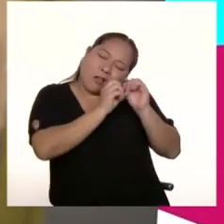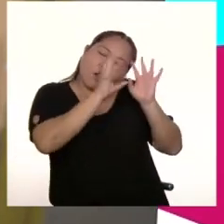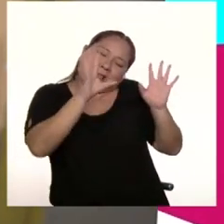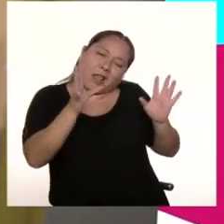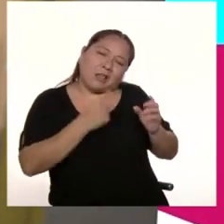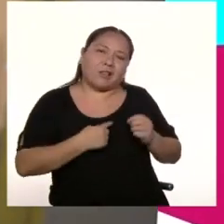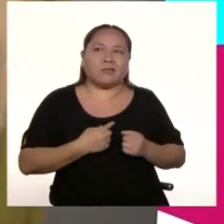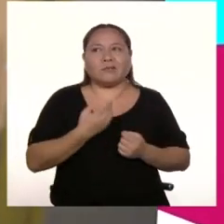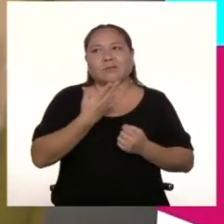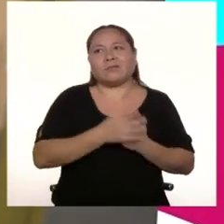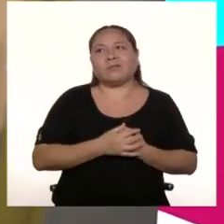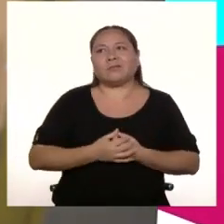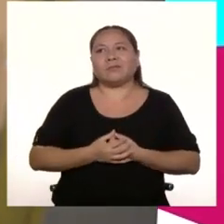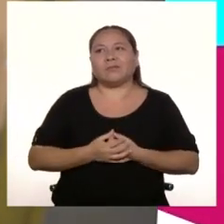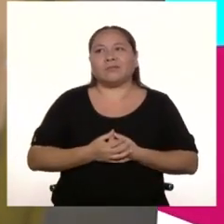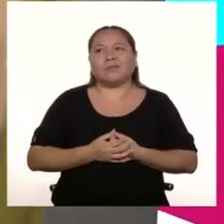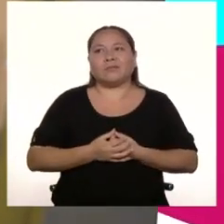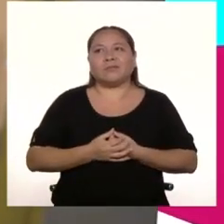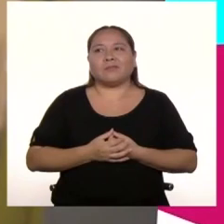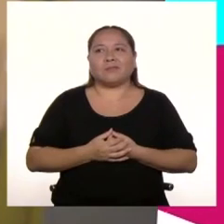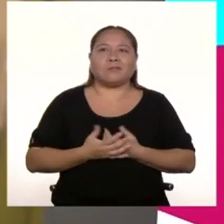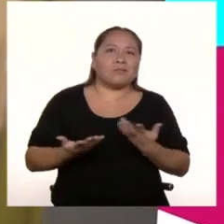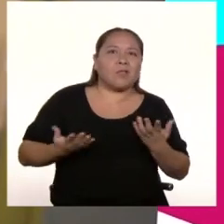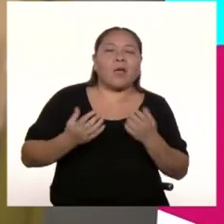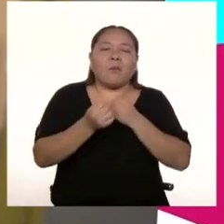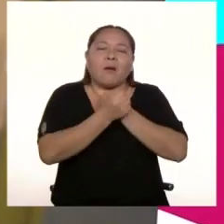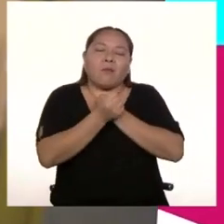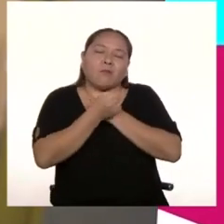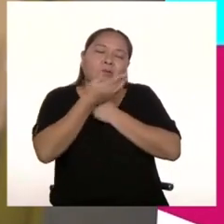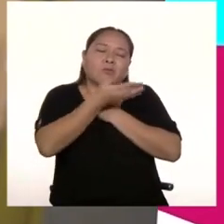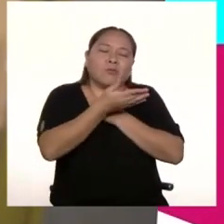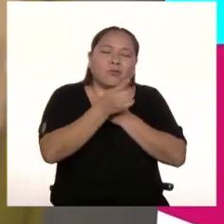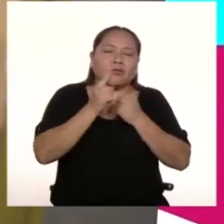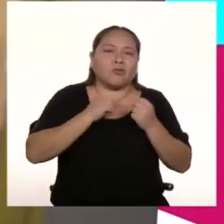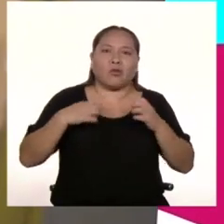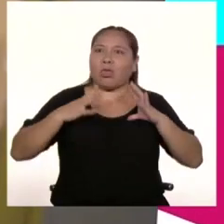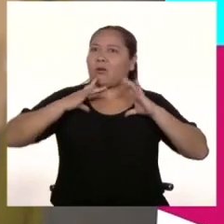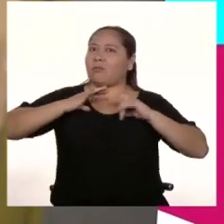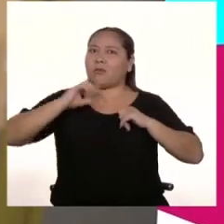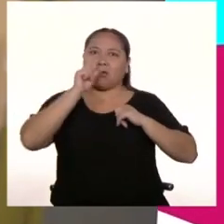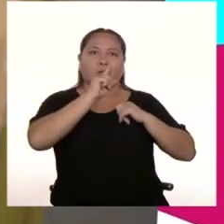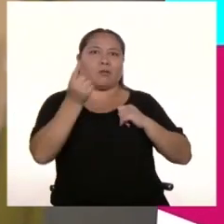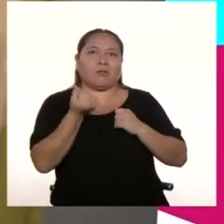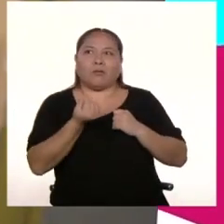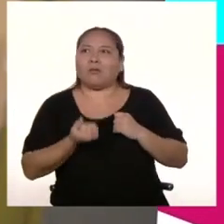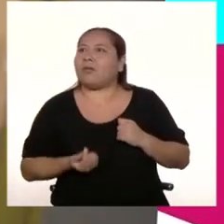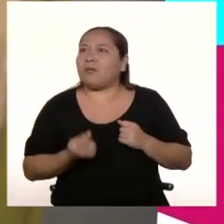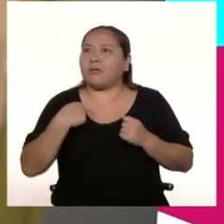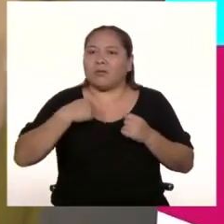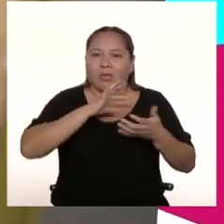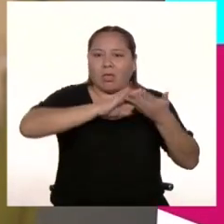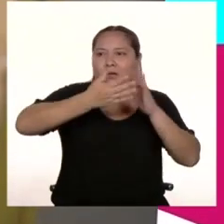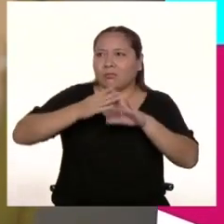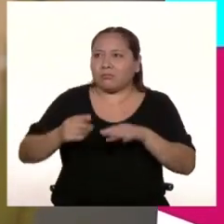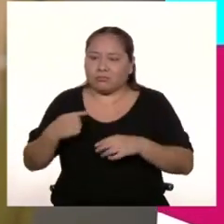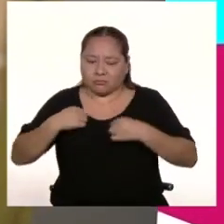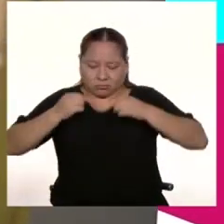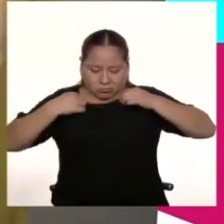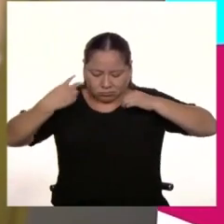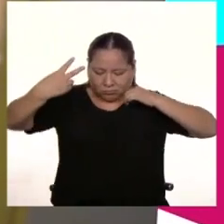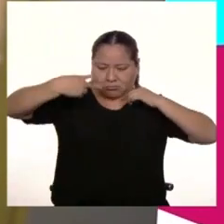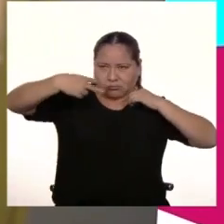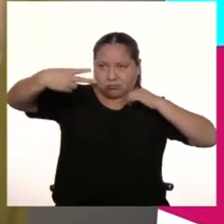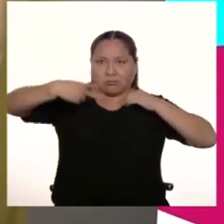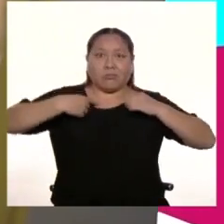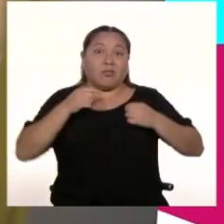Tú eres Fiona y soy Sheik, mami. Mami, vivo de tu cora, pero no soy minorario. La gente me critica en el barrio por mi vestuario. Te